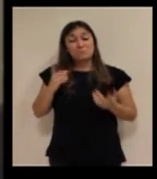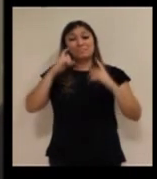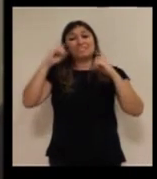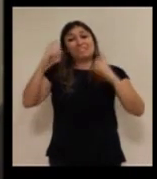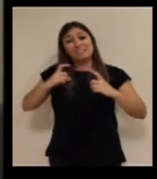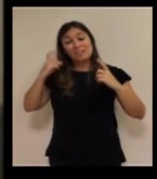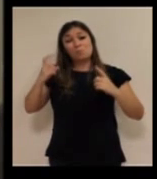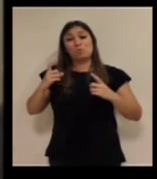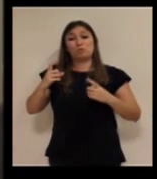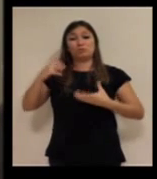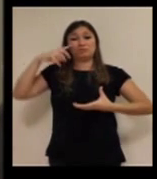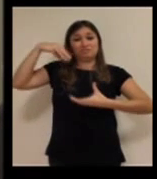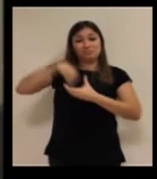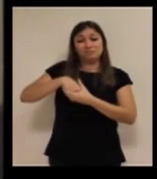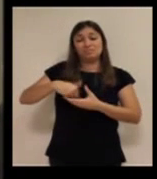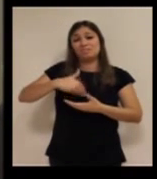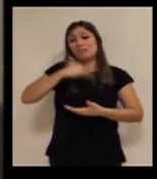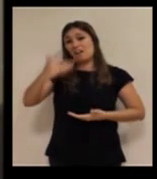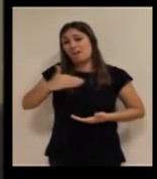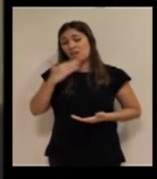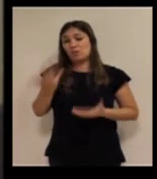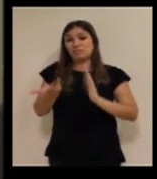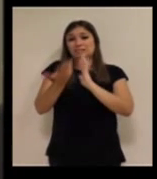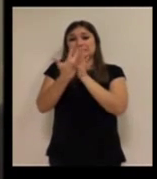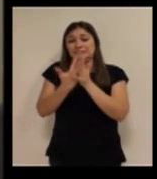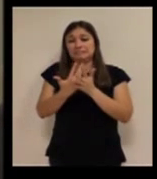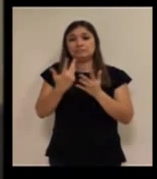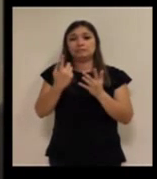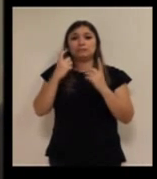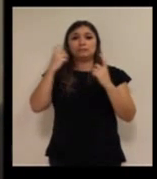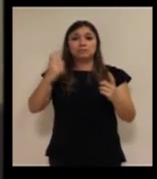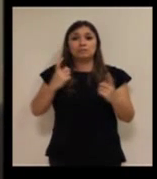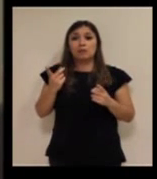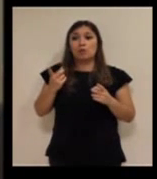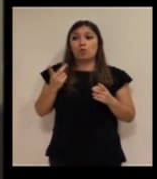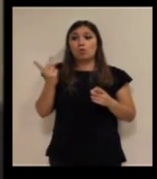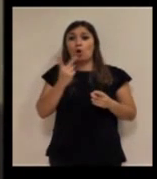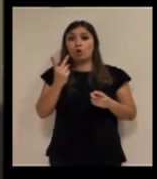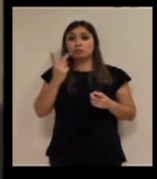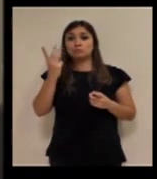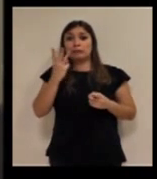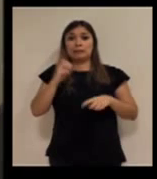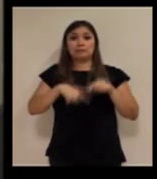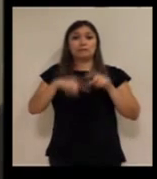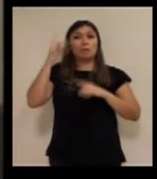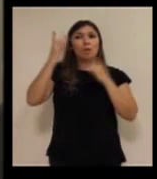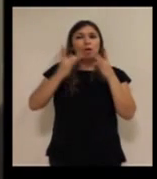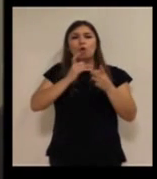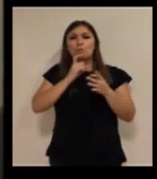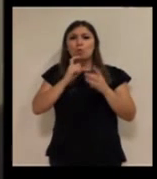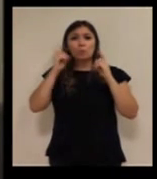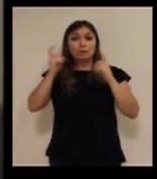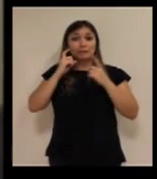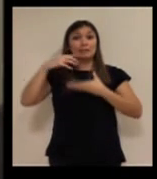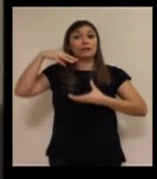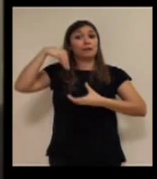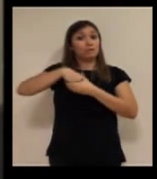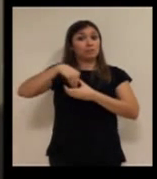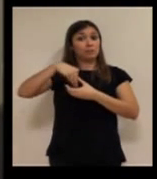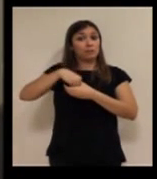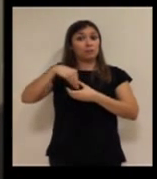intentamos integrar soluciones, intentamos conseguir con las dos o las tres ideas que hay al respecto, pues integrarlas en